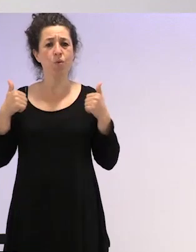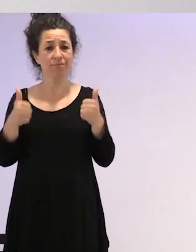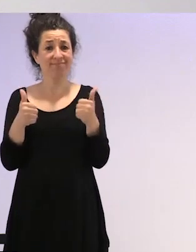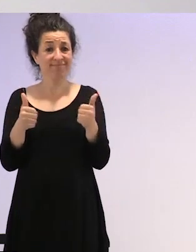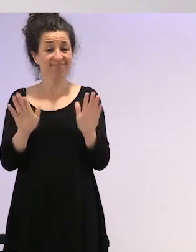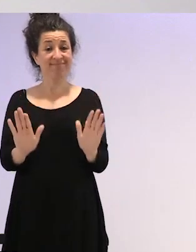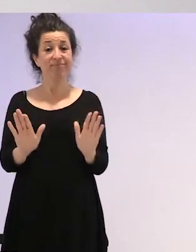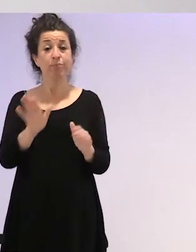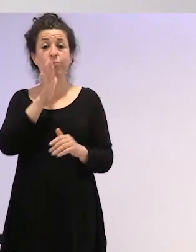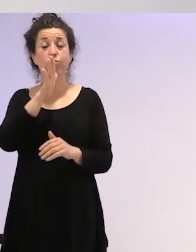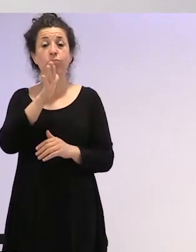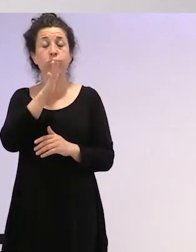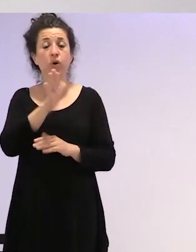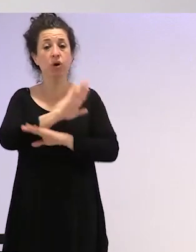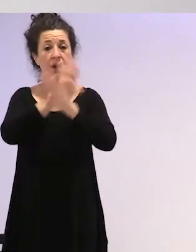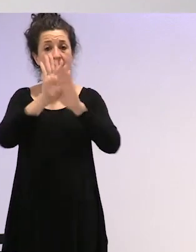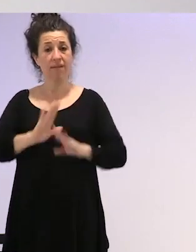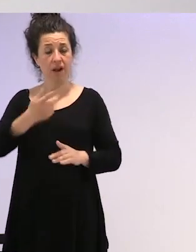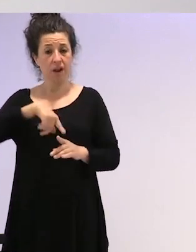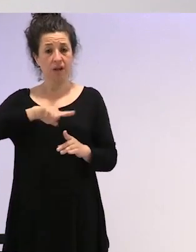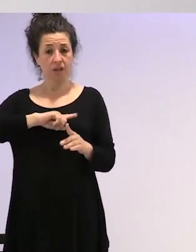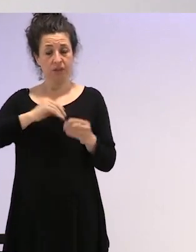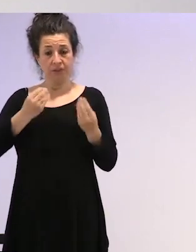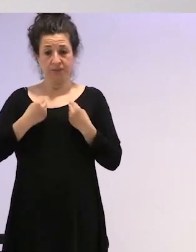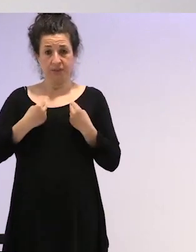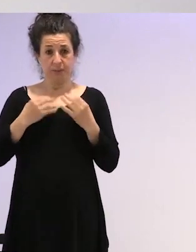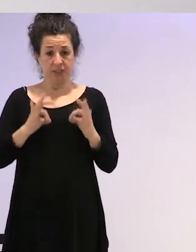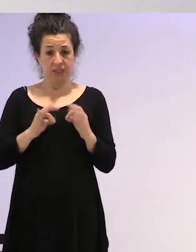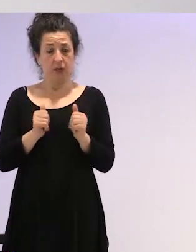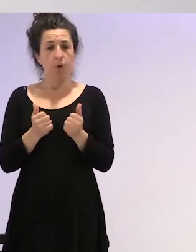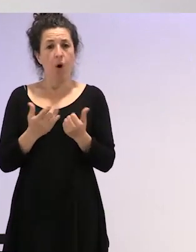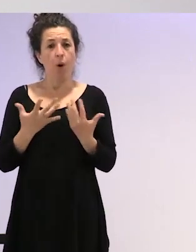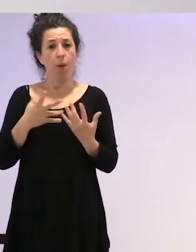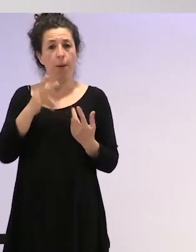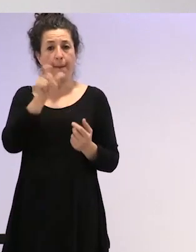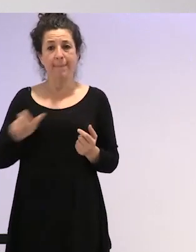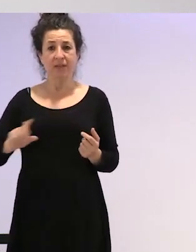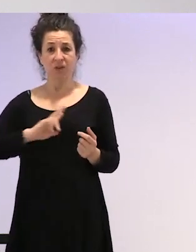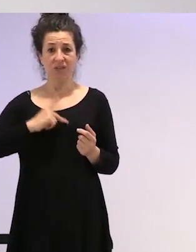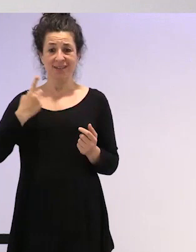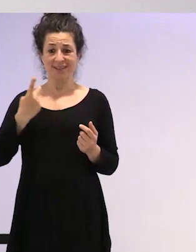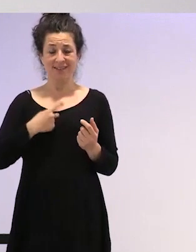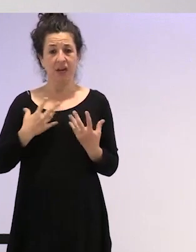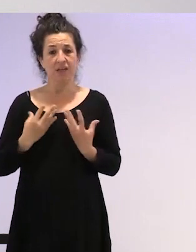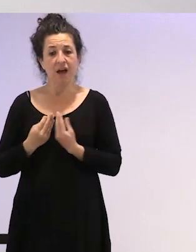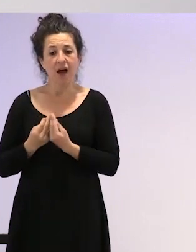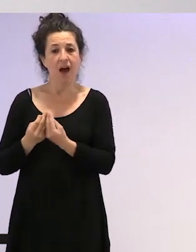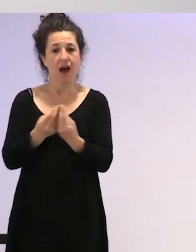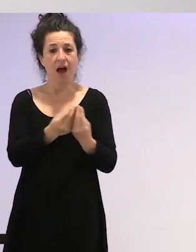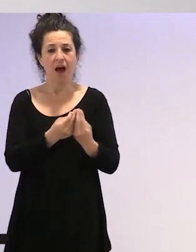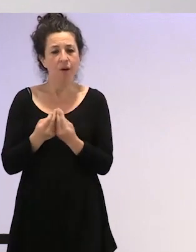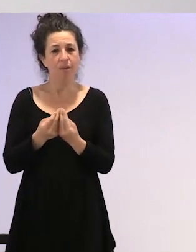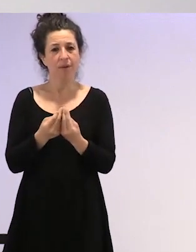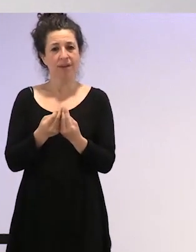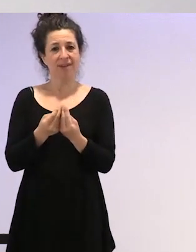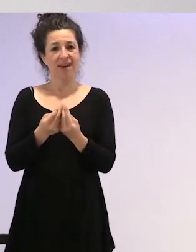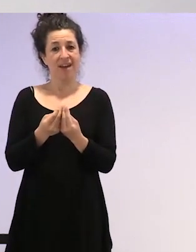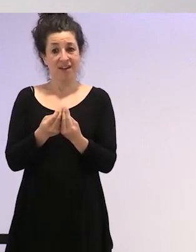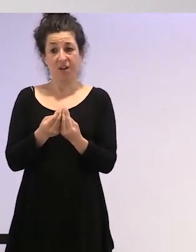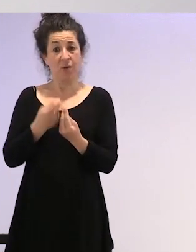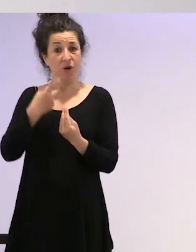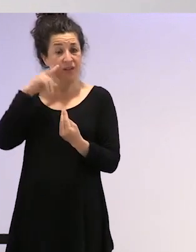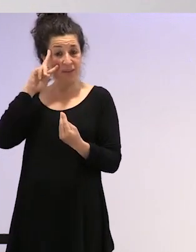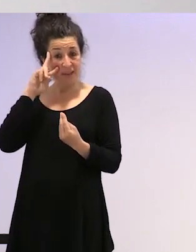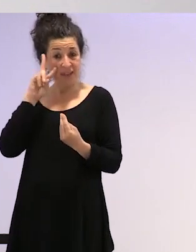porque eso es lo que hemos vivido, realmente acompañando a personas trans, cuando les permites que cojan las